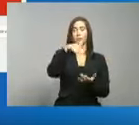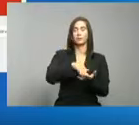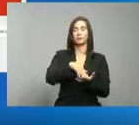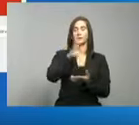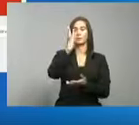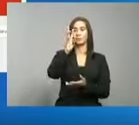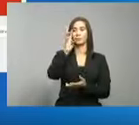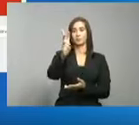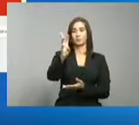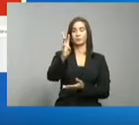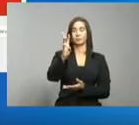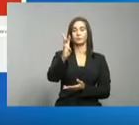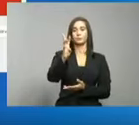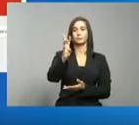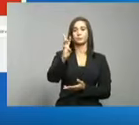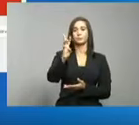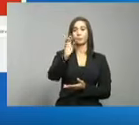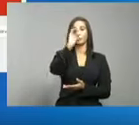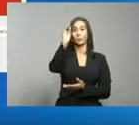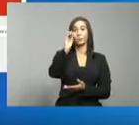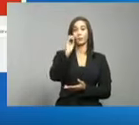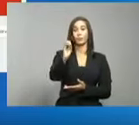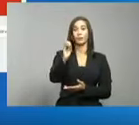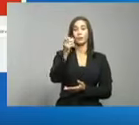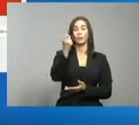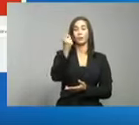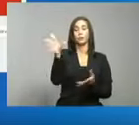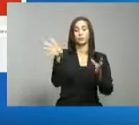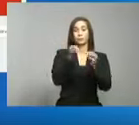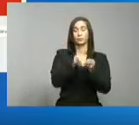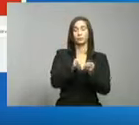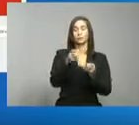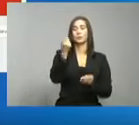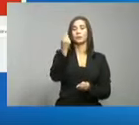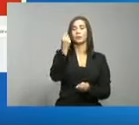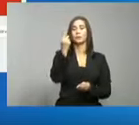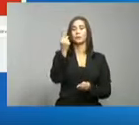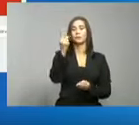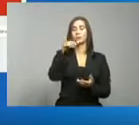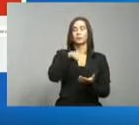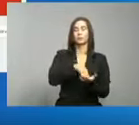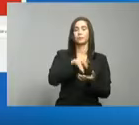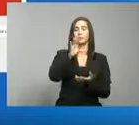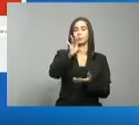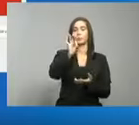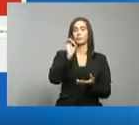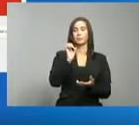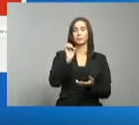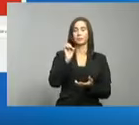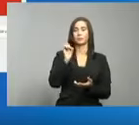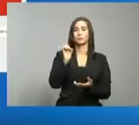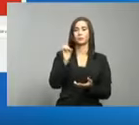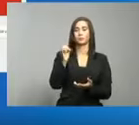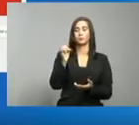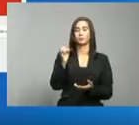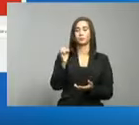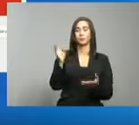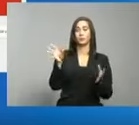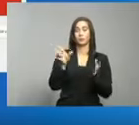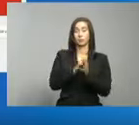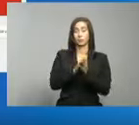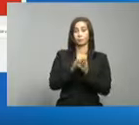con un total de 11.934 casos activos, de los cuales